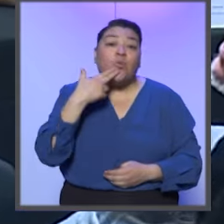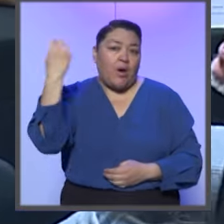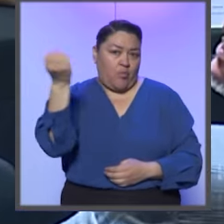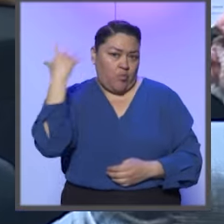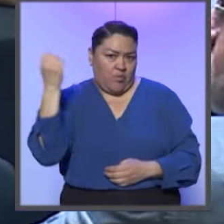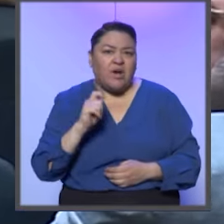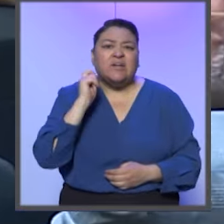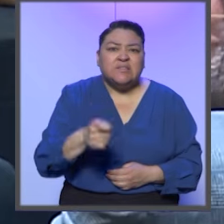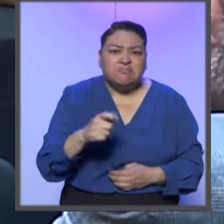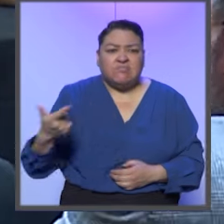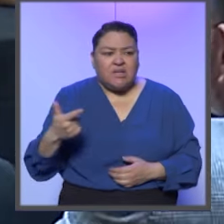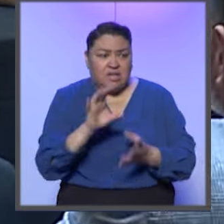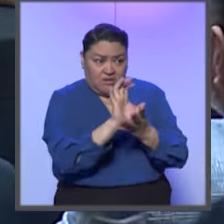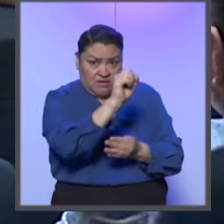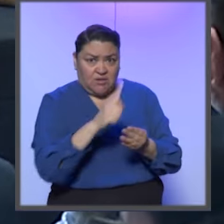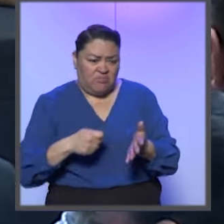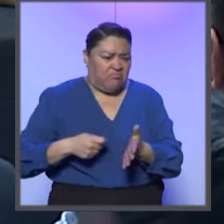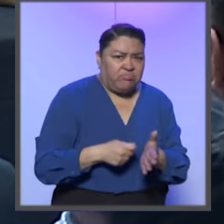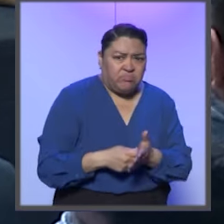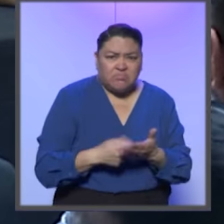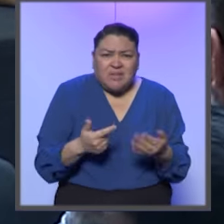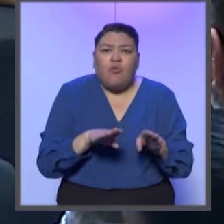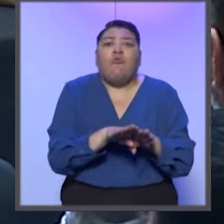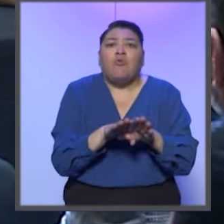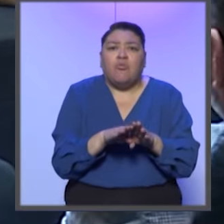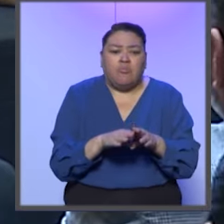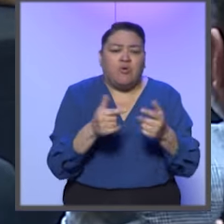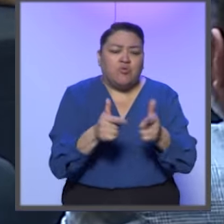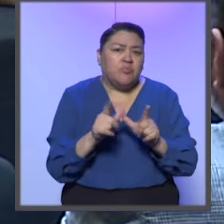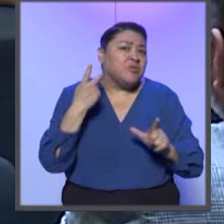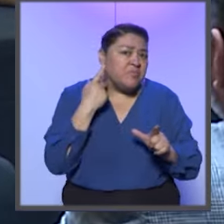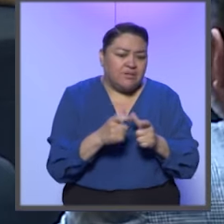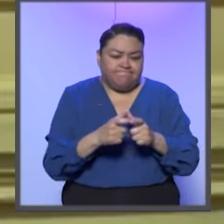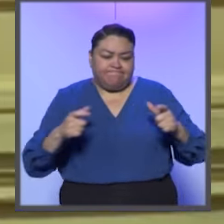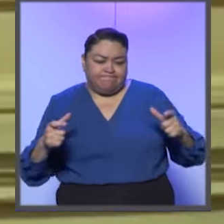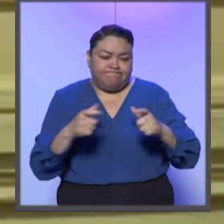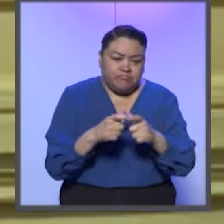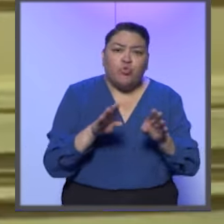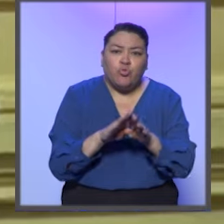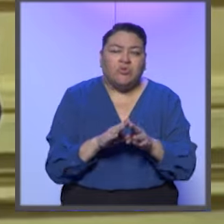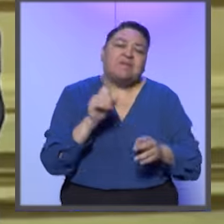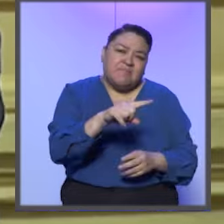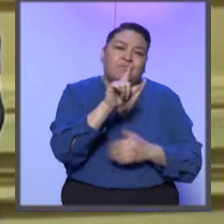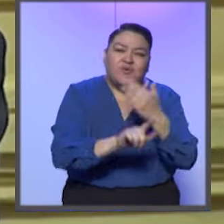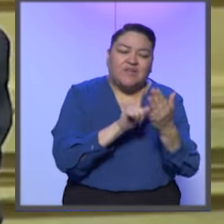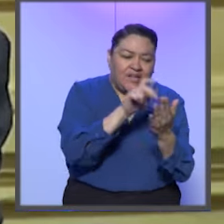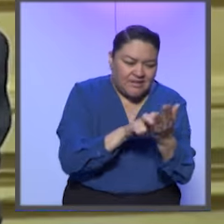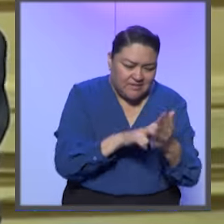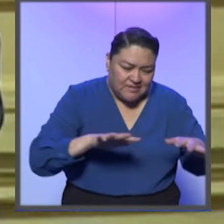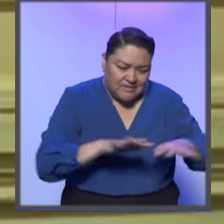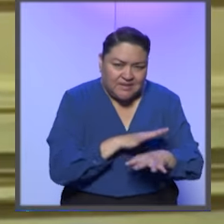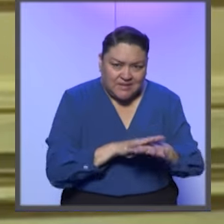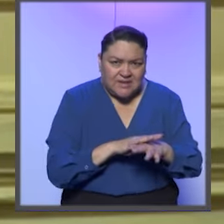Conferencia Magistral Presiones o Constitución a que obedecen los límites a la sobrerepresentación en el marco del Congreso Reforma